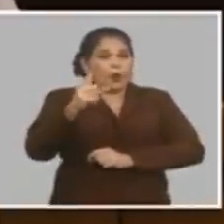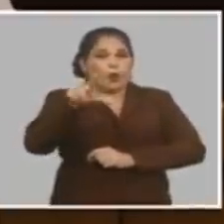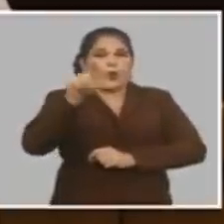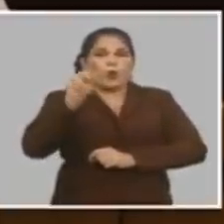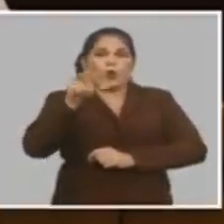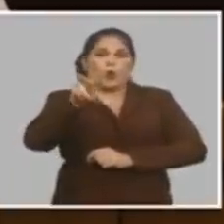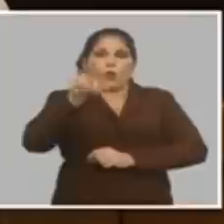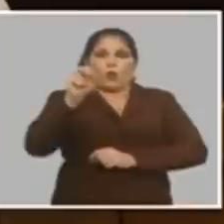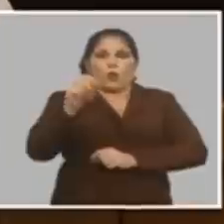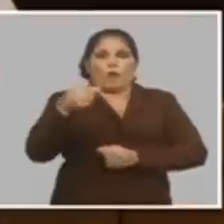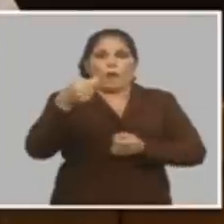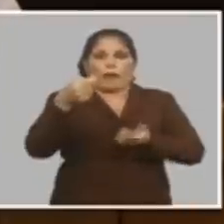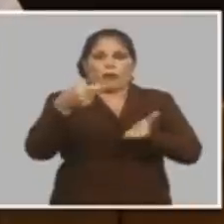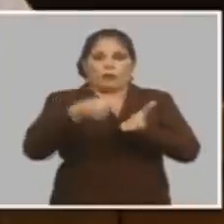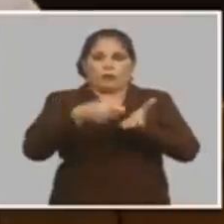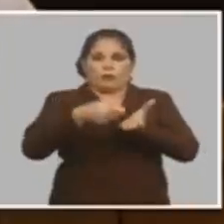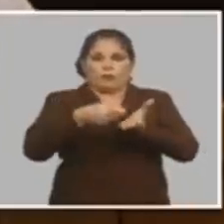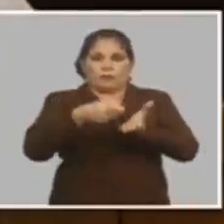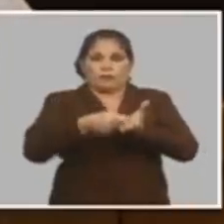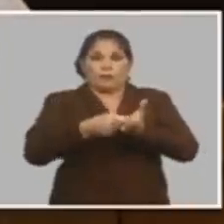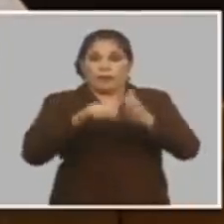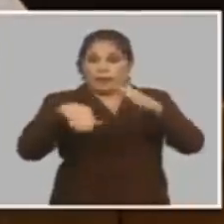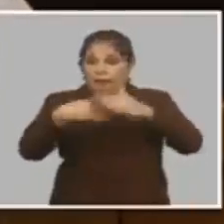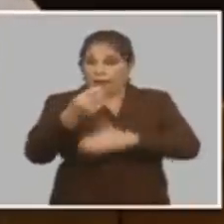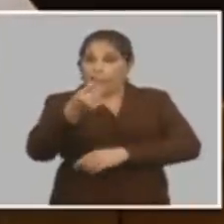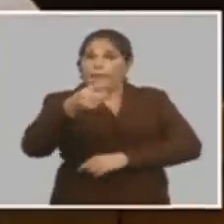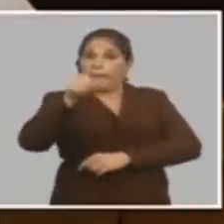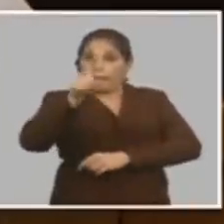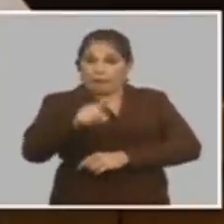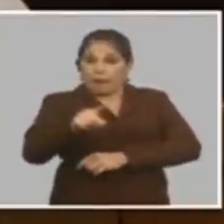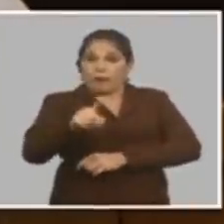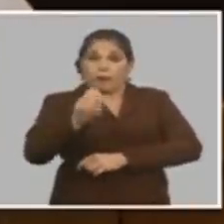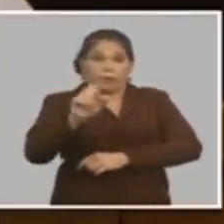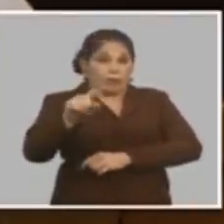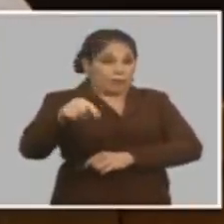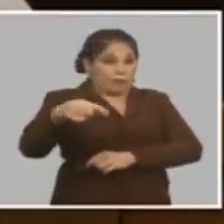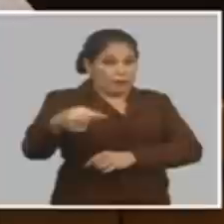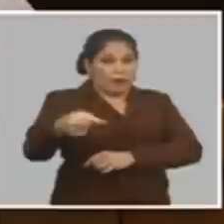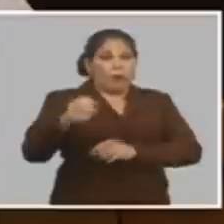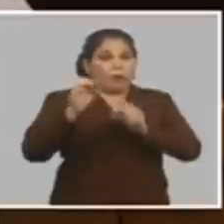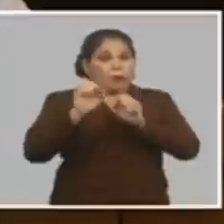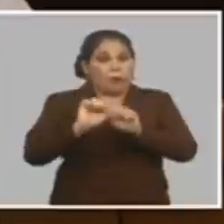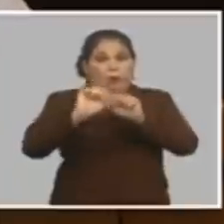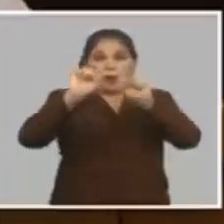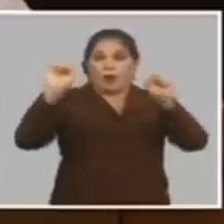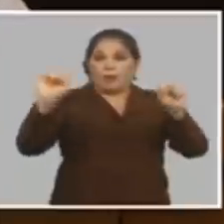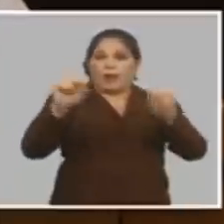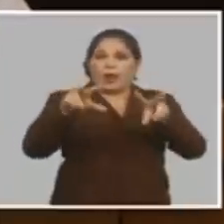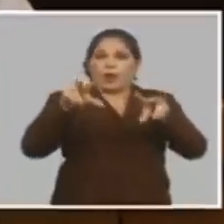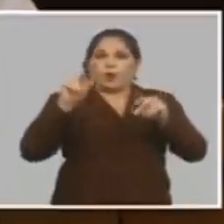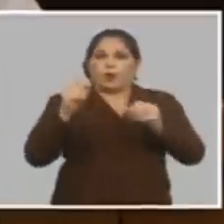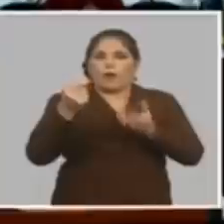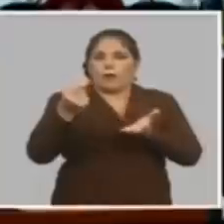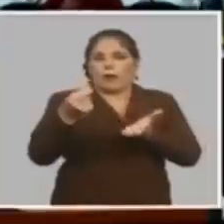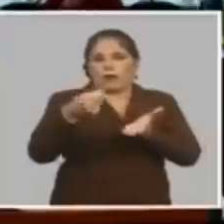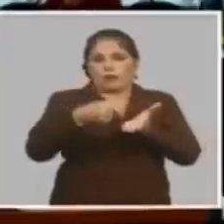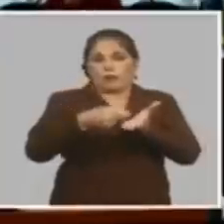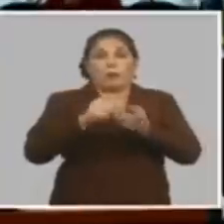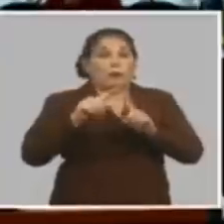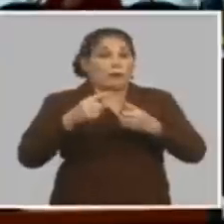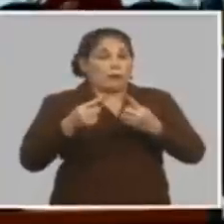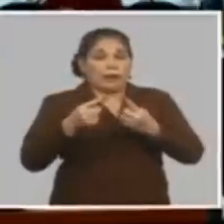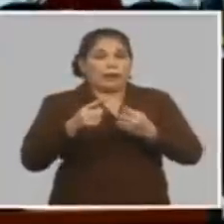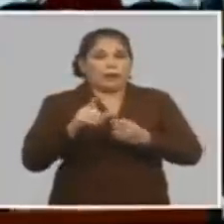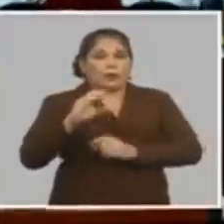nuevos precios ya el día primero de ese mes amanecemos con los nuevos precios sin